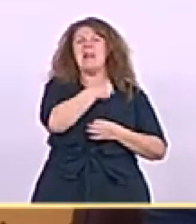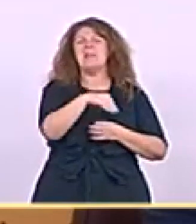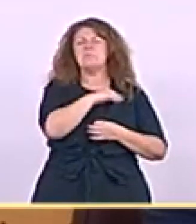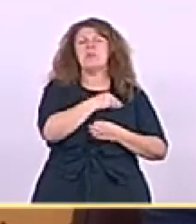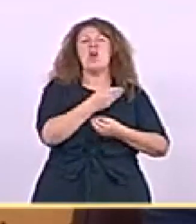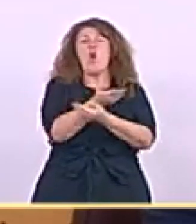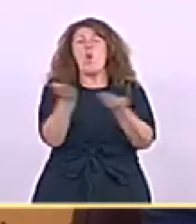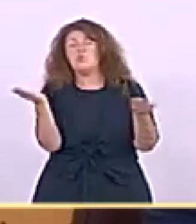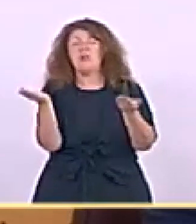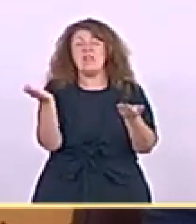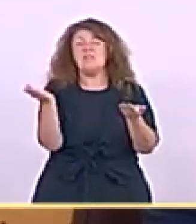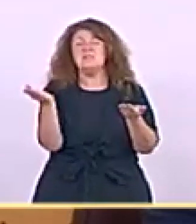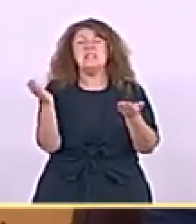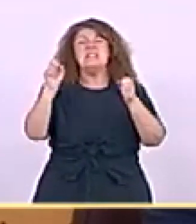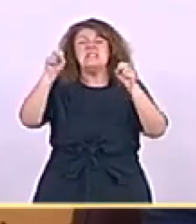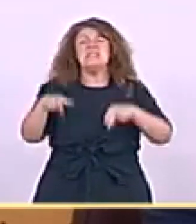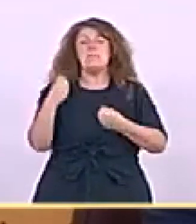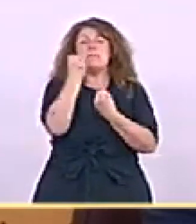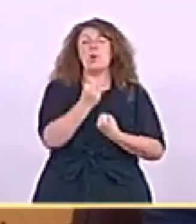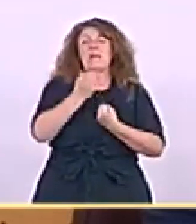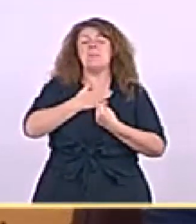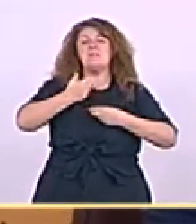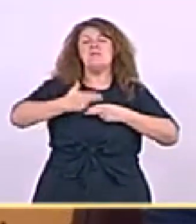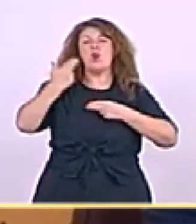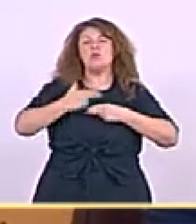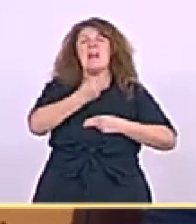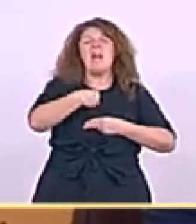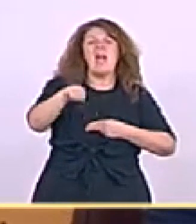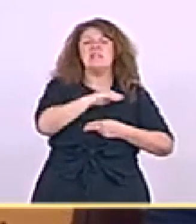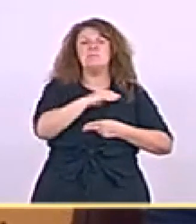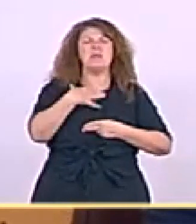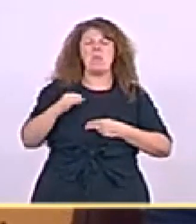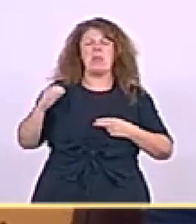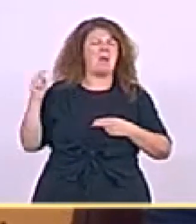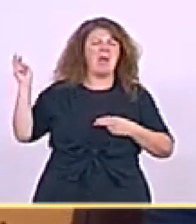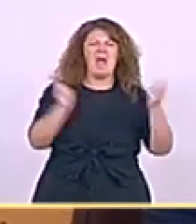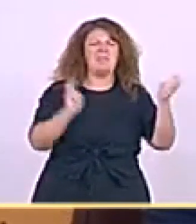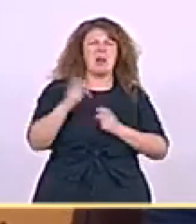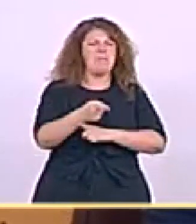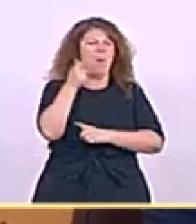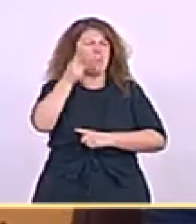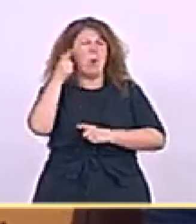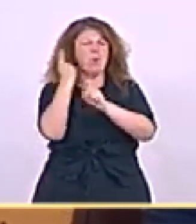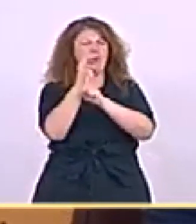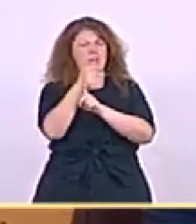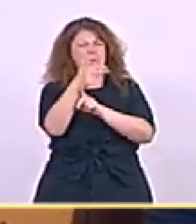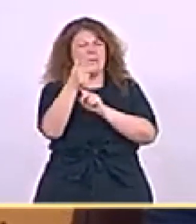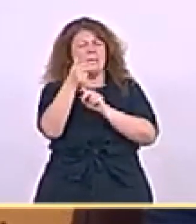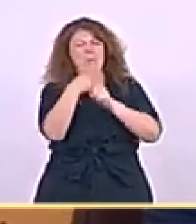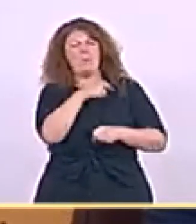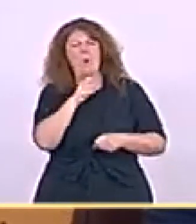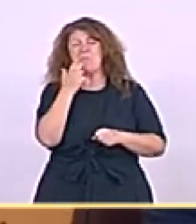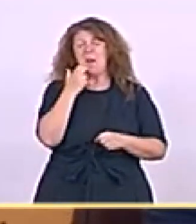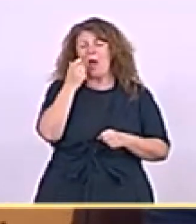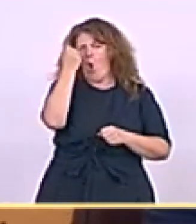Que en España se puede entrar atacando a la policía mientras que el Gobierno mira para otro lado. Y que la única forma de contener